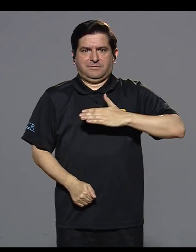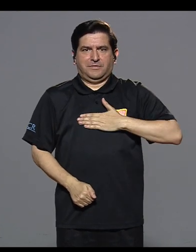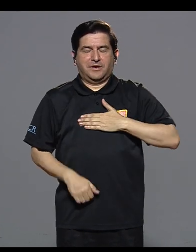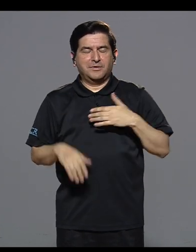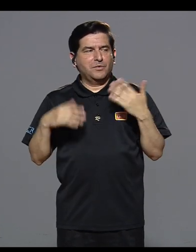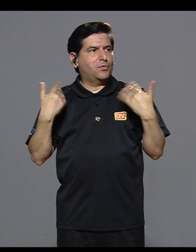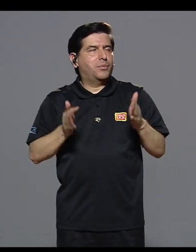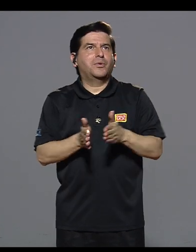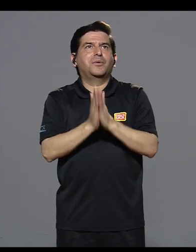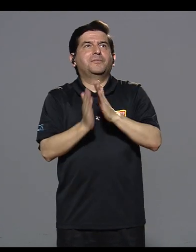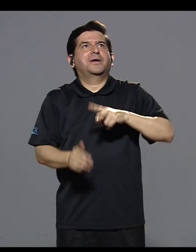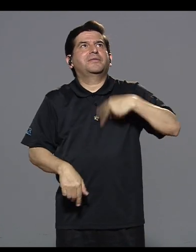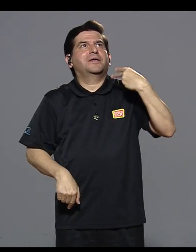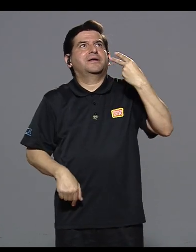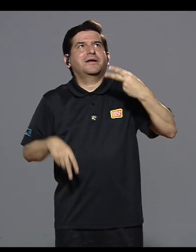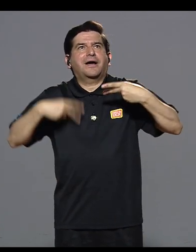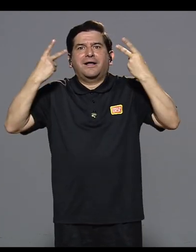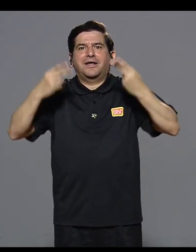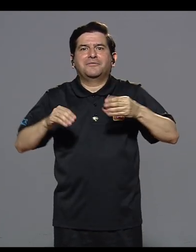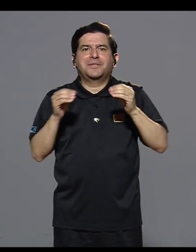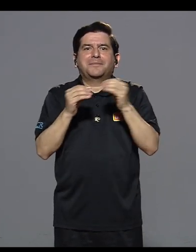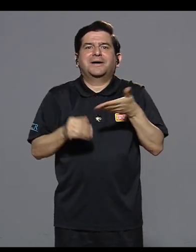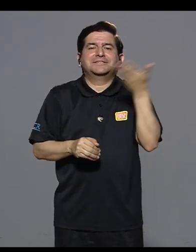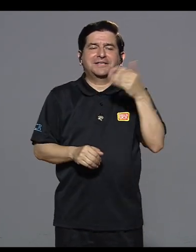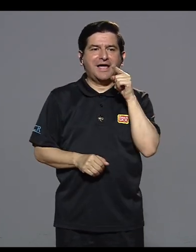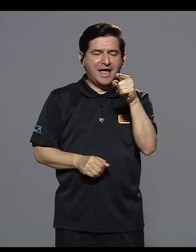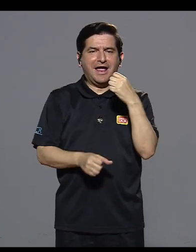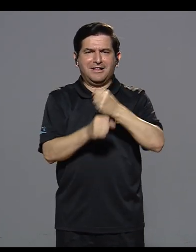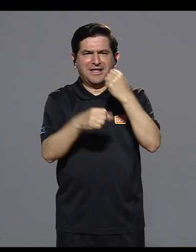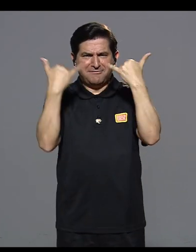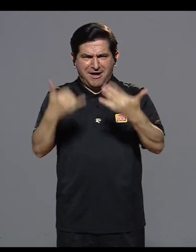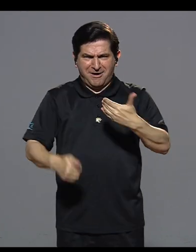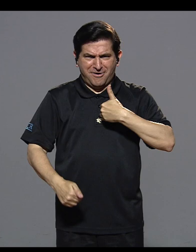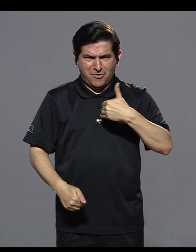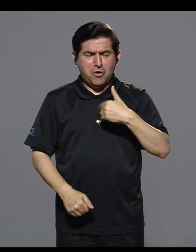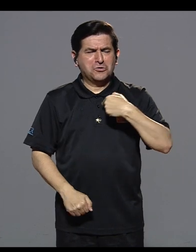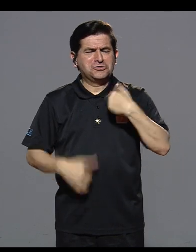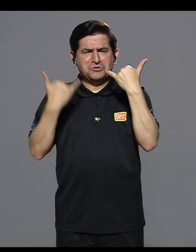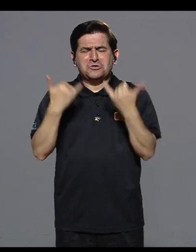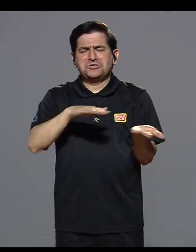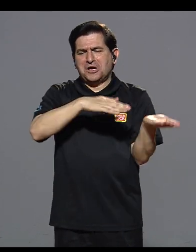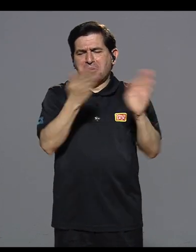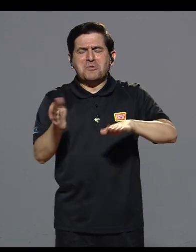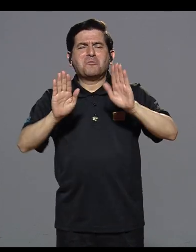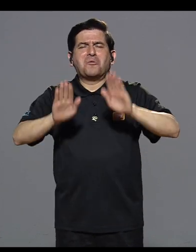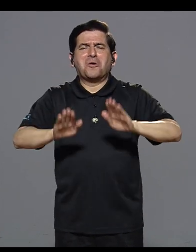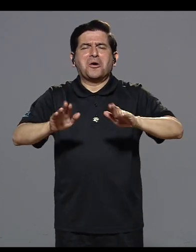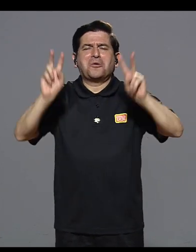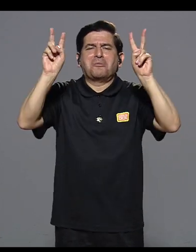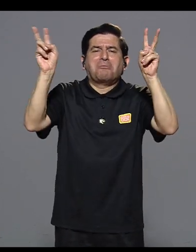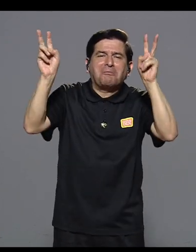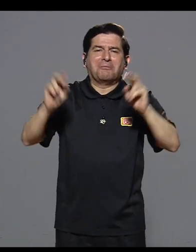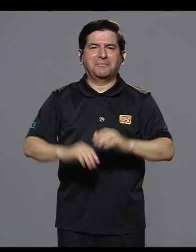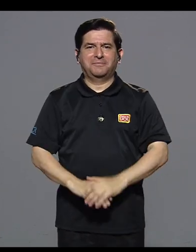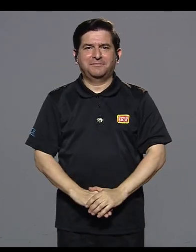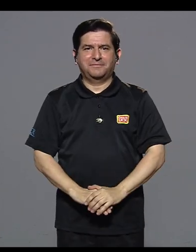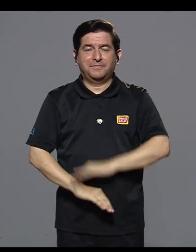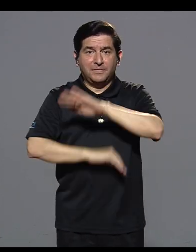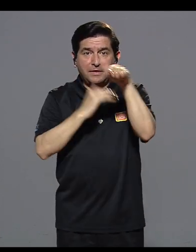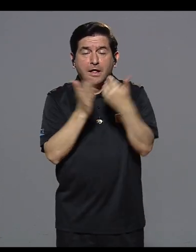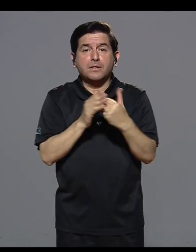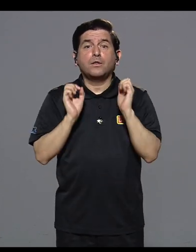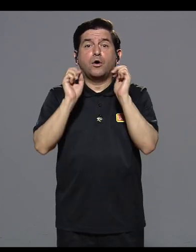UCR, para mí, ¿qué más le puedo pedir a la vida? O sea, el día que Brian le dieron ese trabajo, yo dije, me puedo morir tranquila.